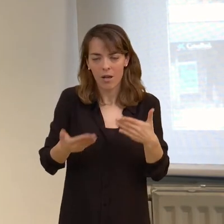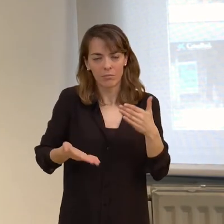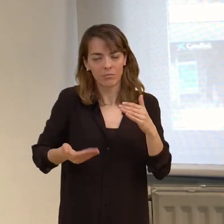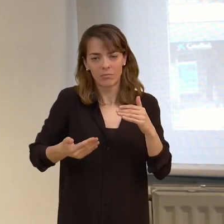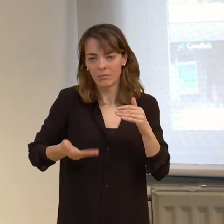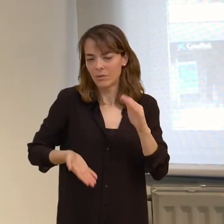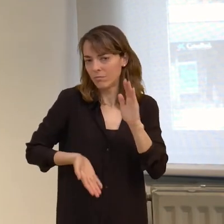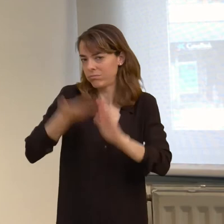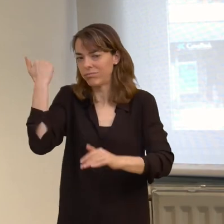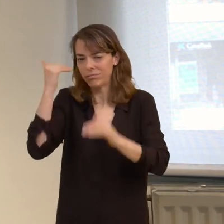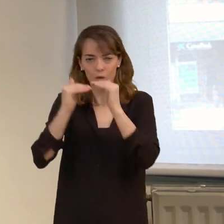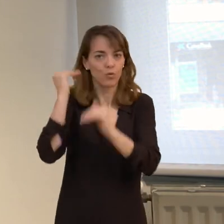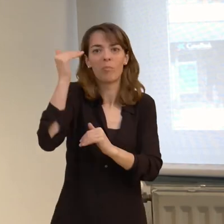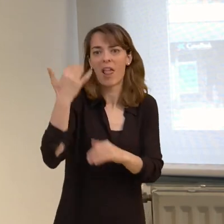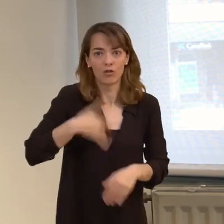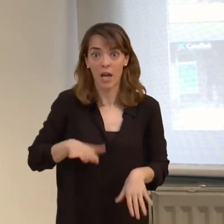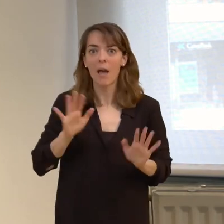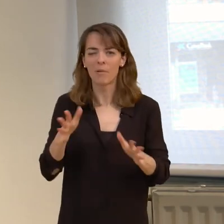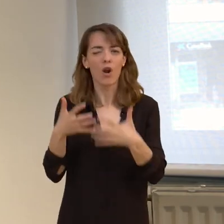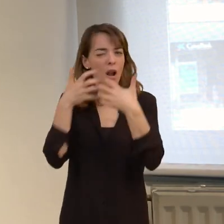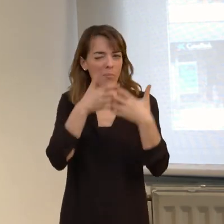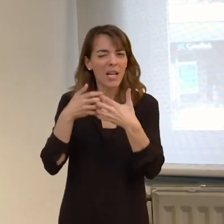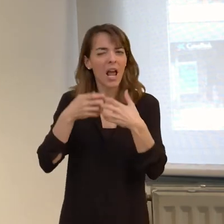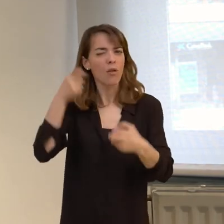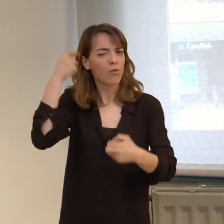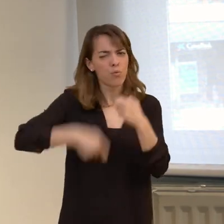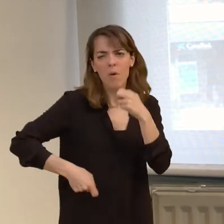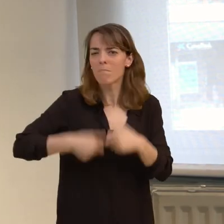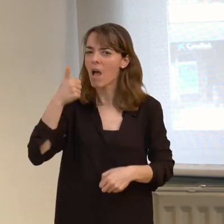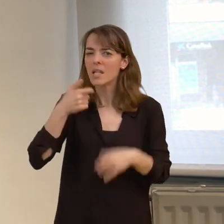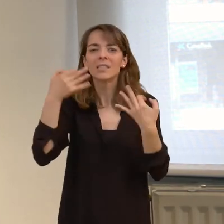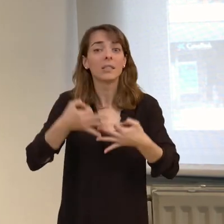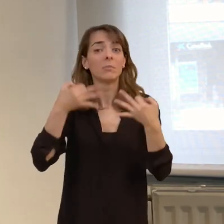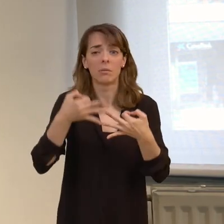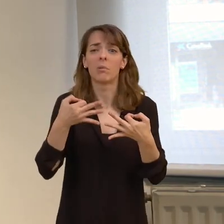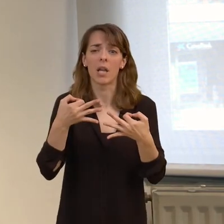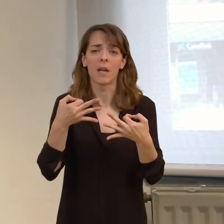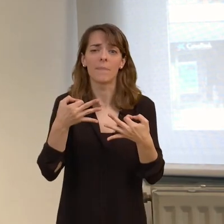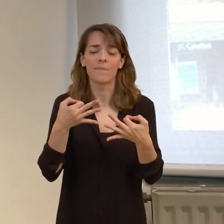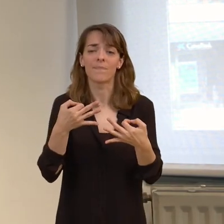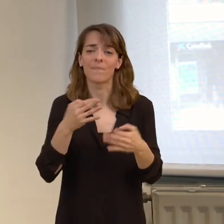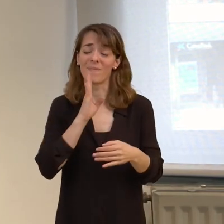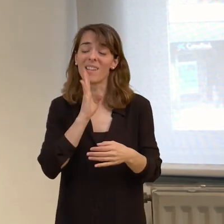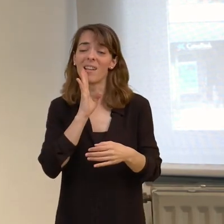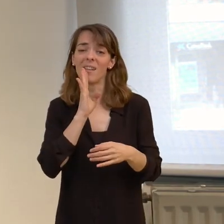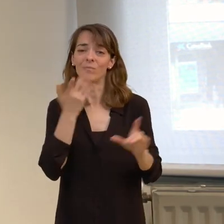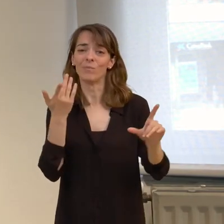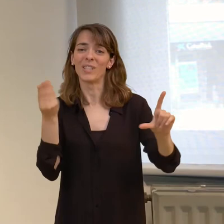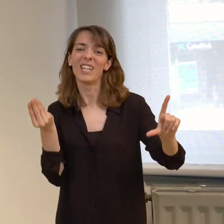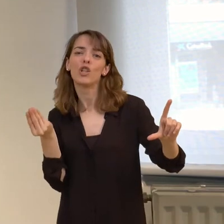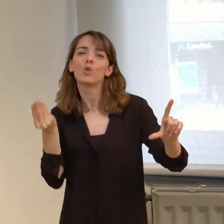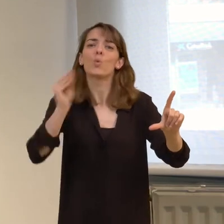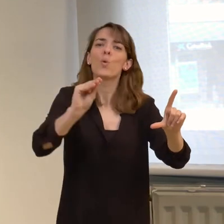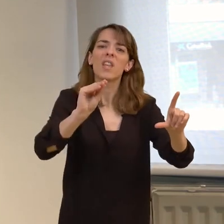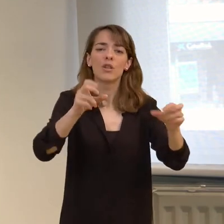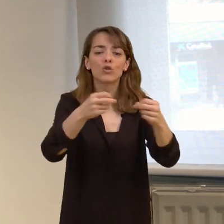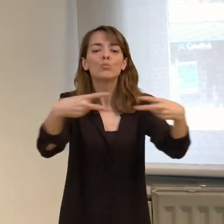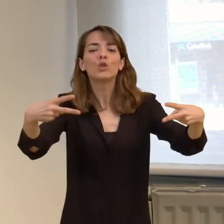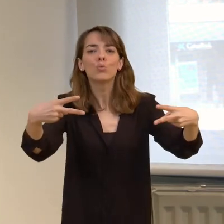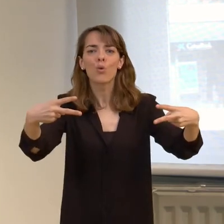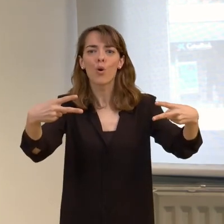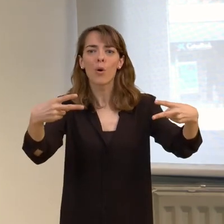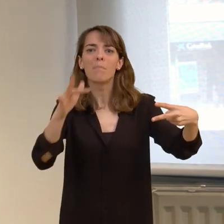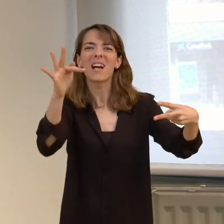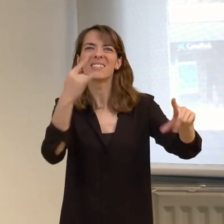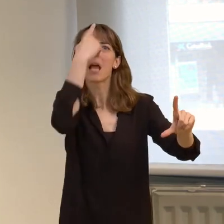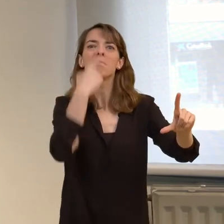Pero vamos, la pelea más dura siempre ha sido lo de introducir el subtítulo